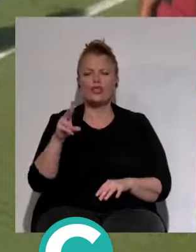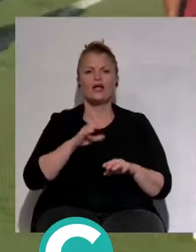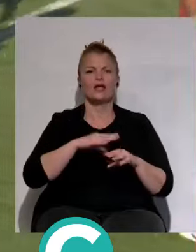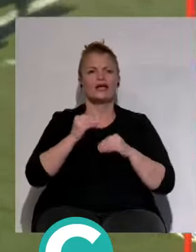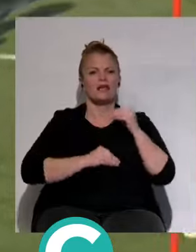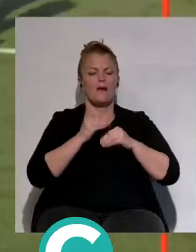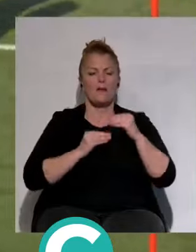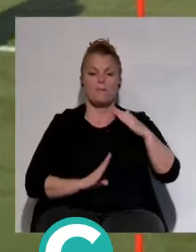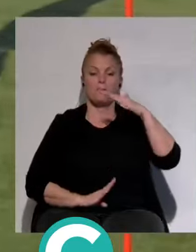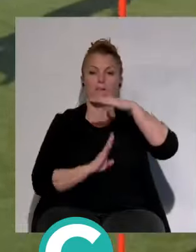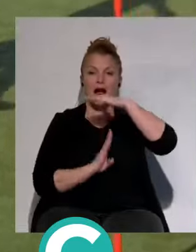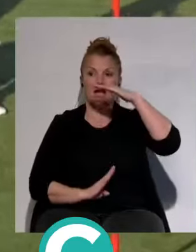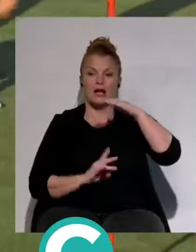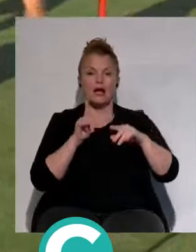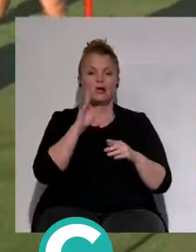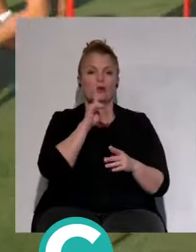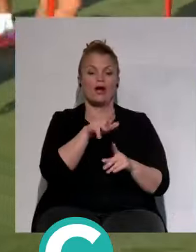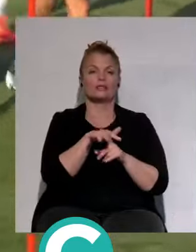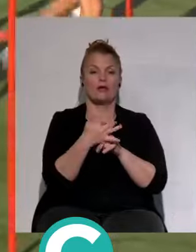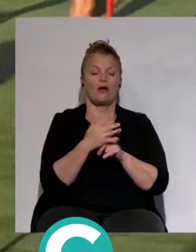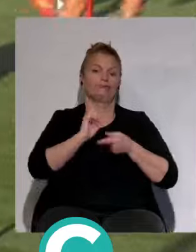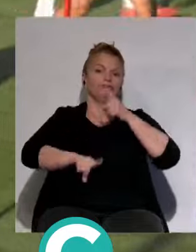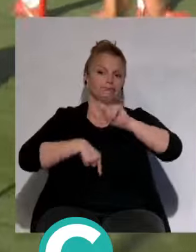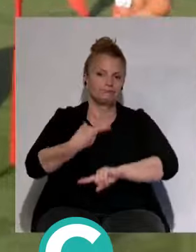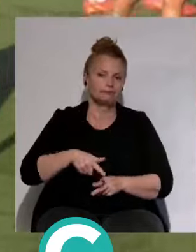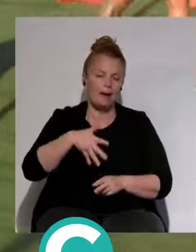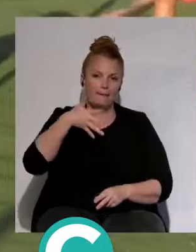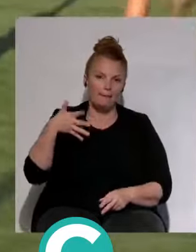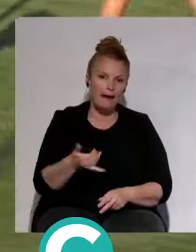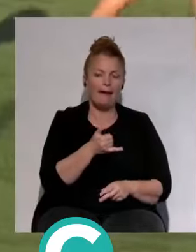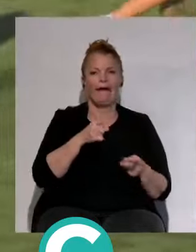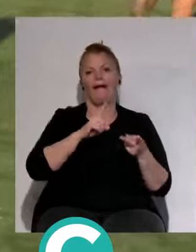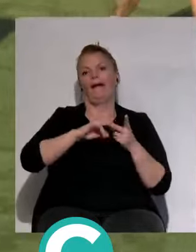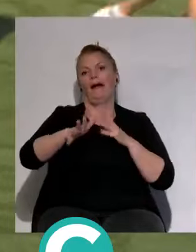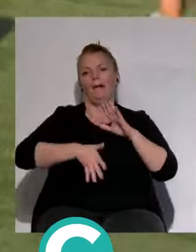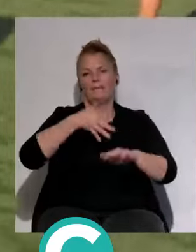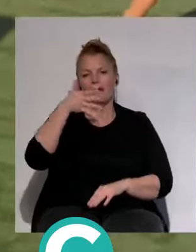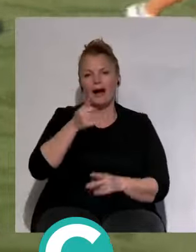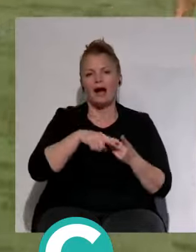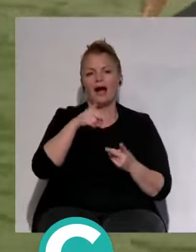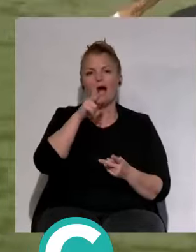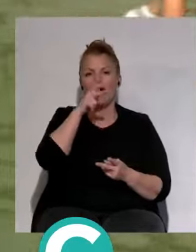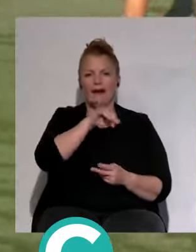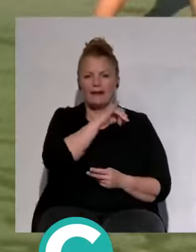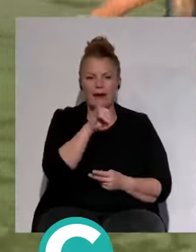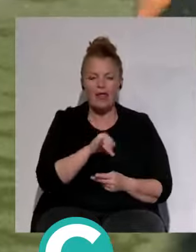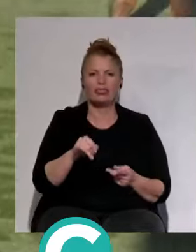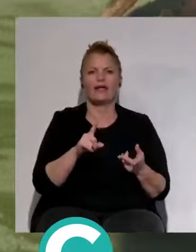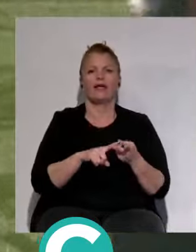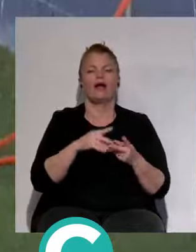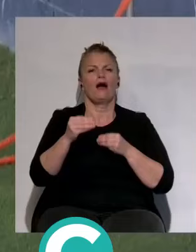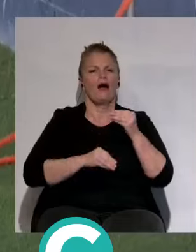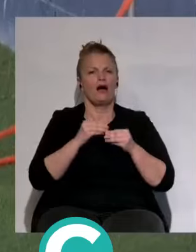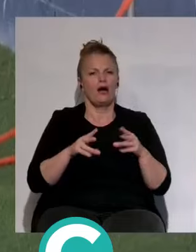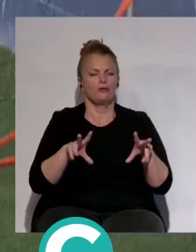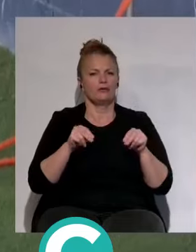primer parón en esa situación. Y después llega la baja de Fede San Emeterio, la baja de Luis Hernández, Merez no termina de llegar